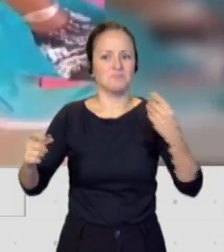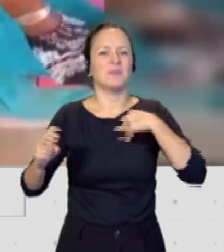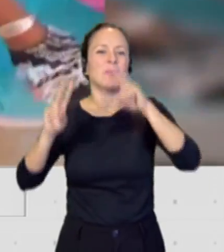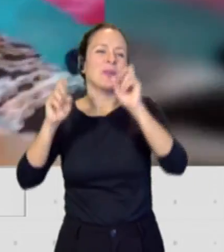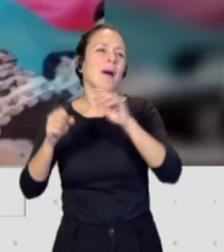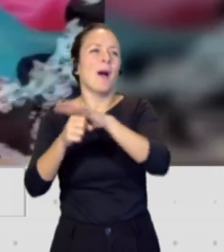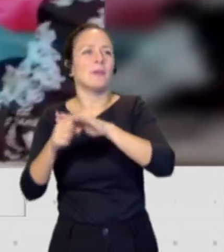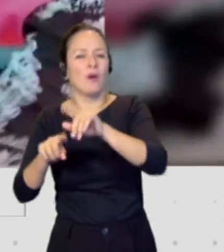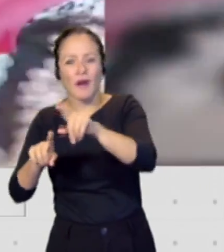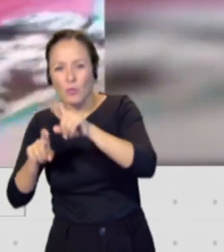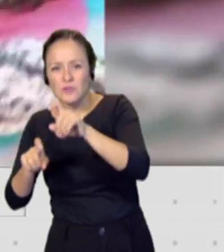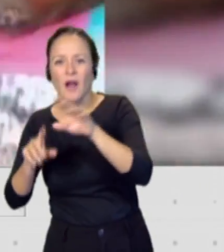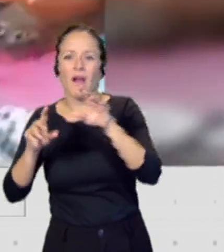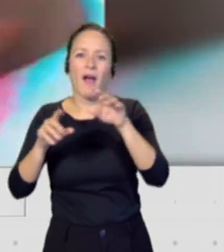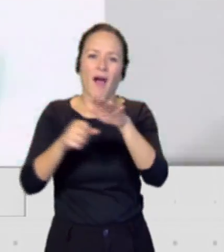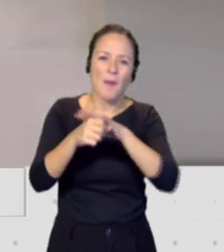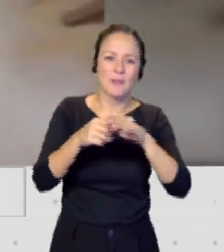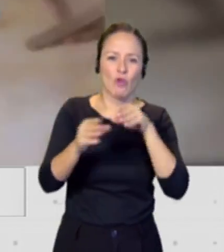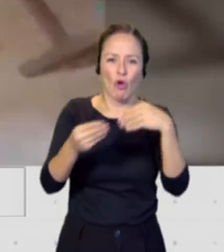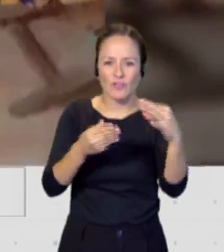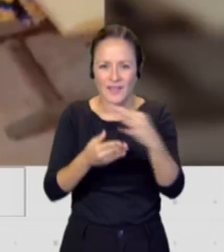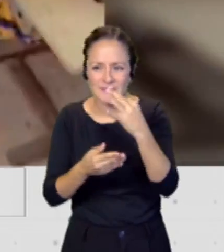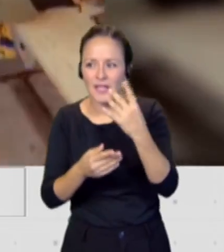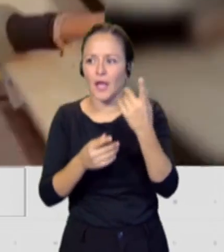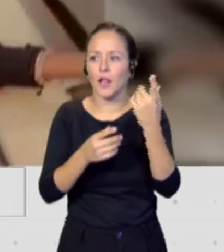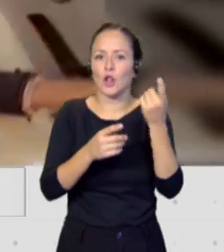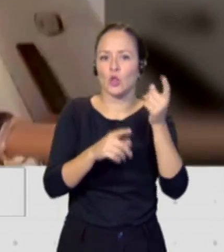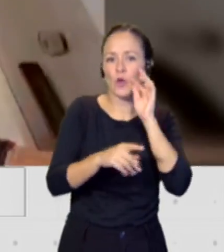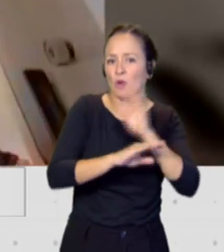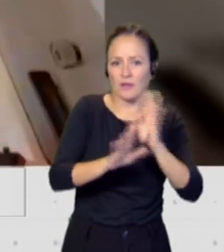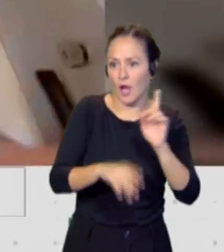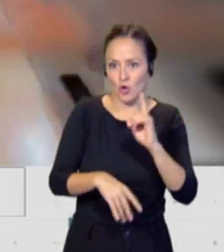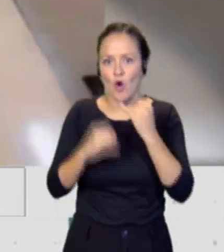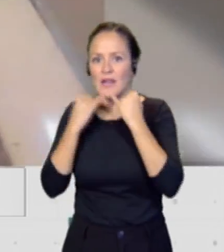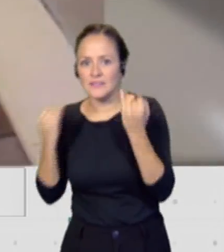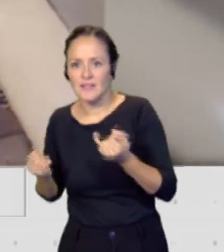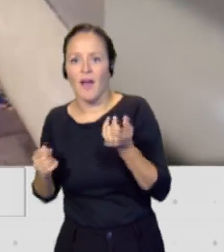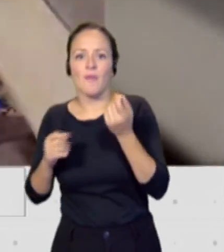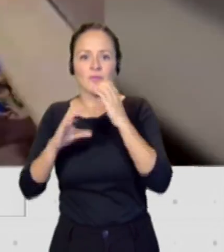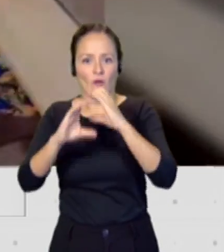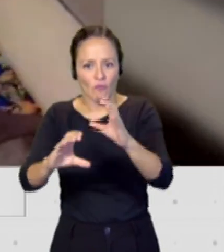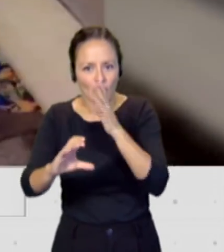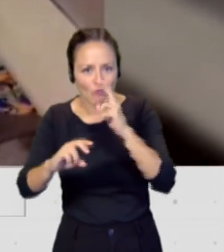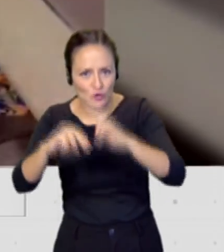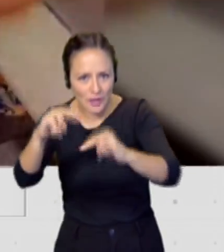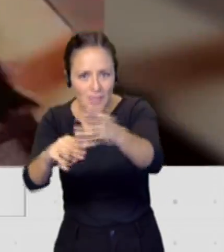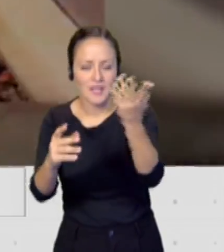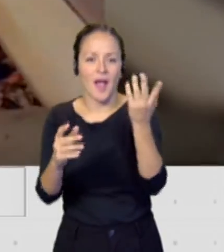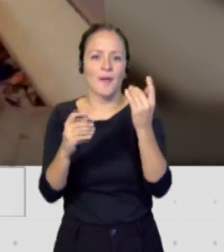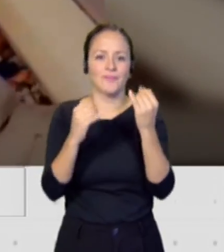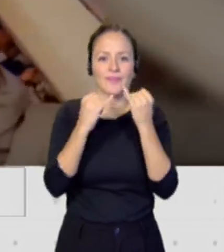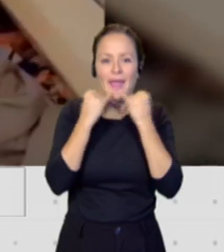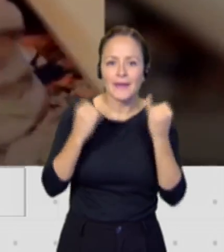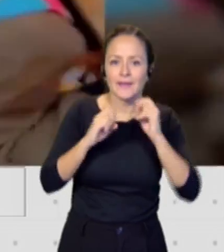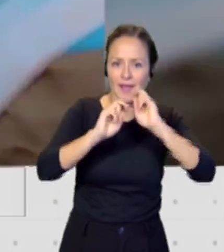en ámbito de estil y turismo, sino electricidad, fontanería, energías renovables. O sea que el proyecto, creo que en este